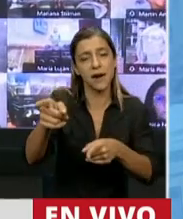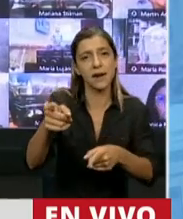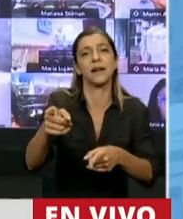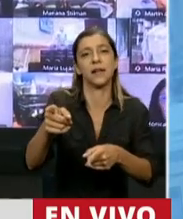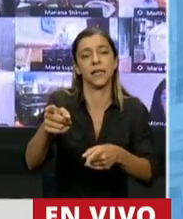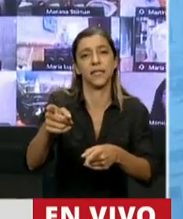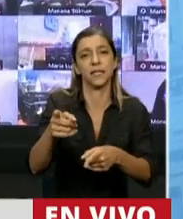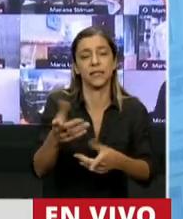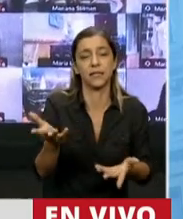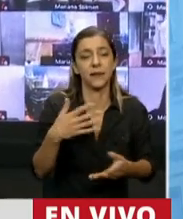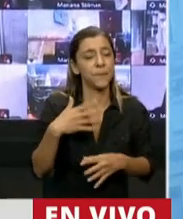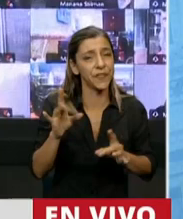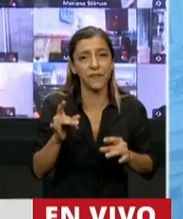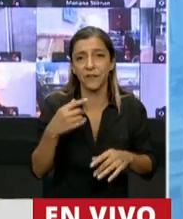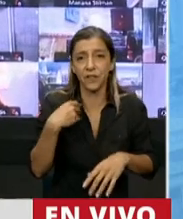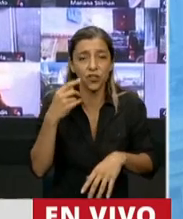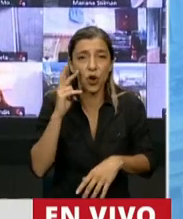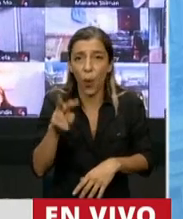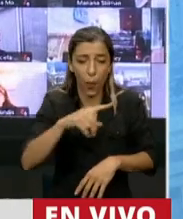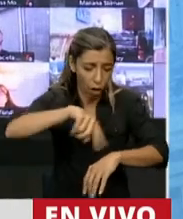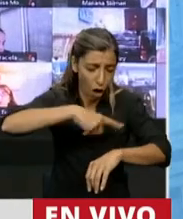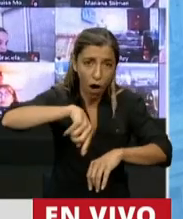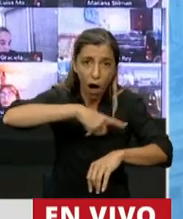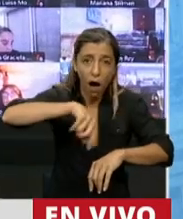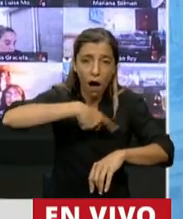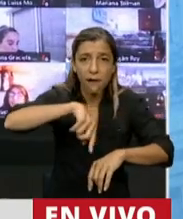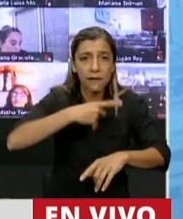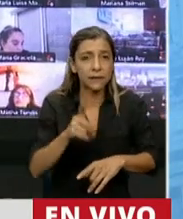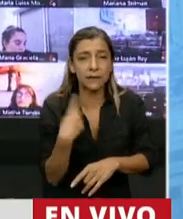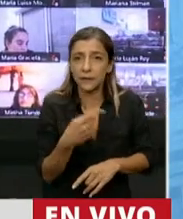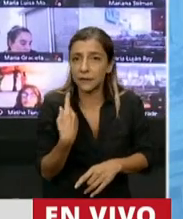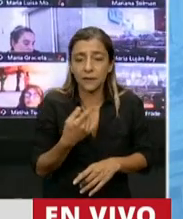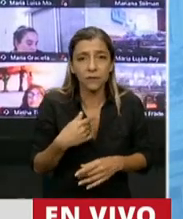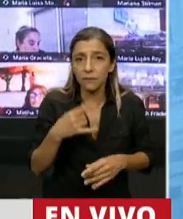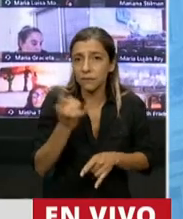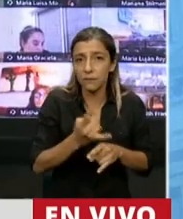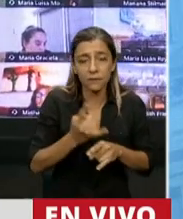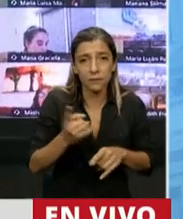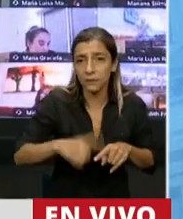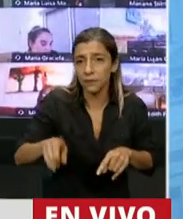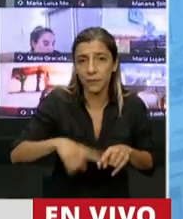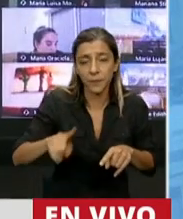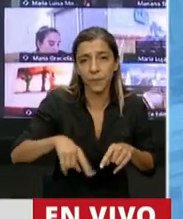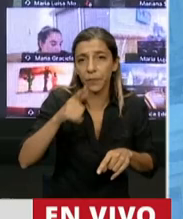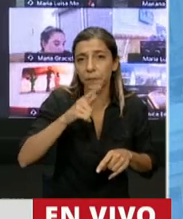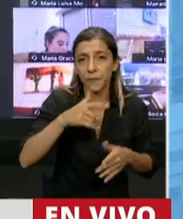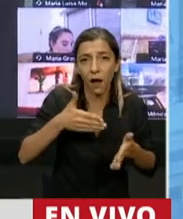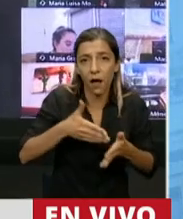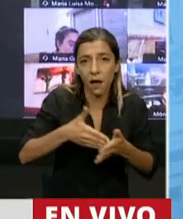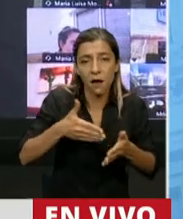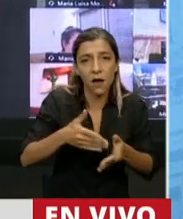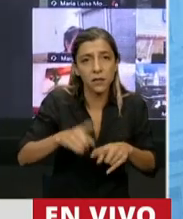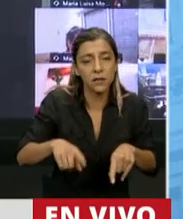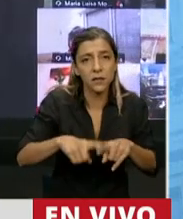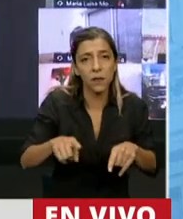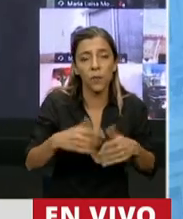me cuesta porque veo pasar las horas y nosotros vivimos tropezando con la misma piedra y parece que me